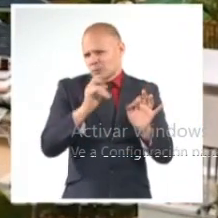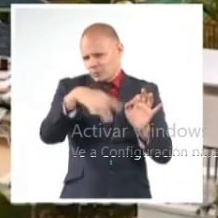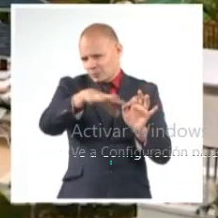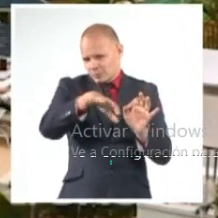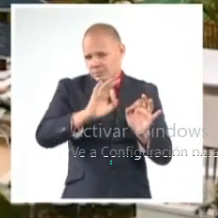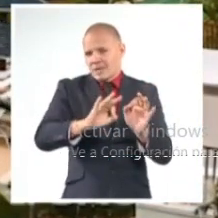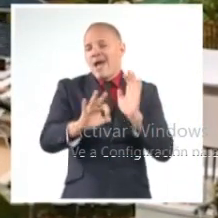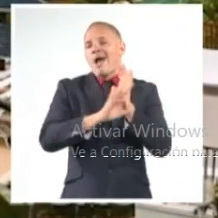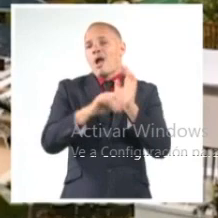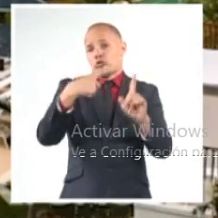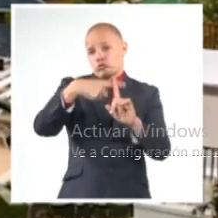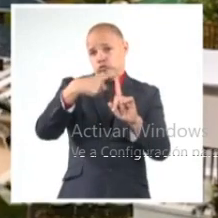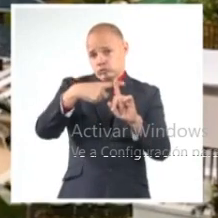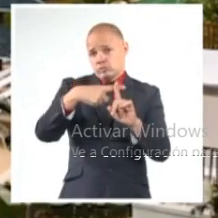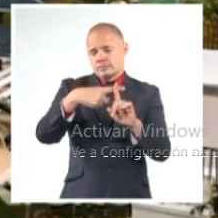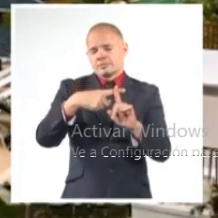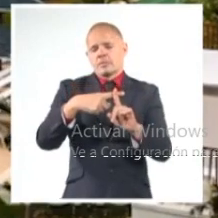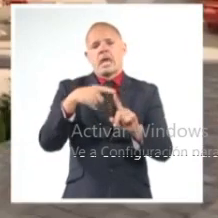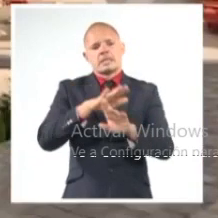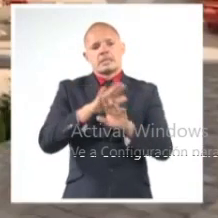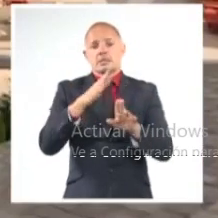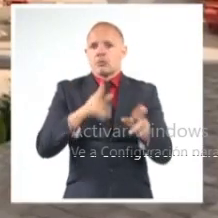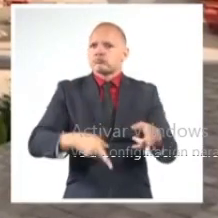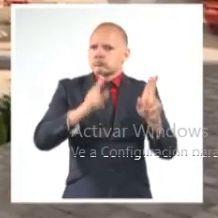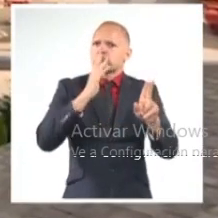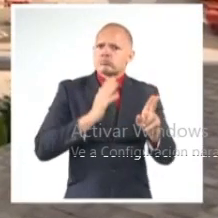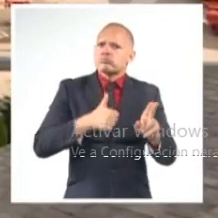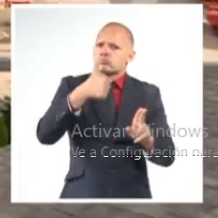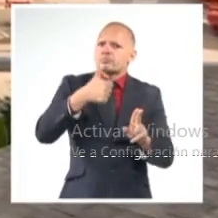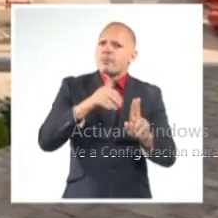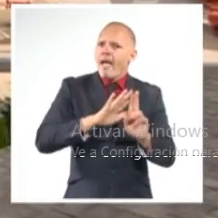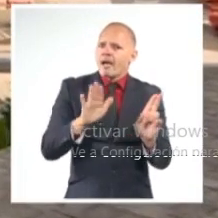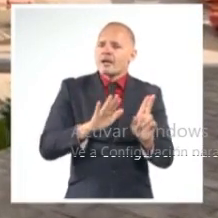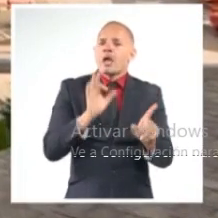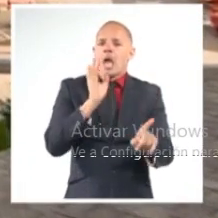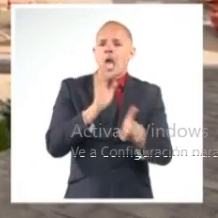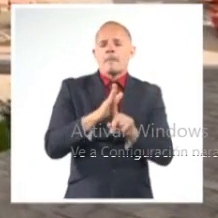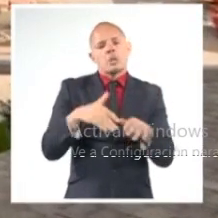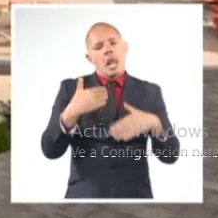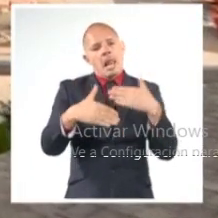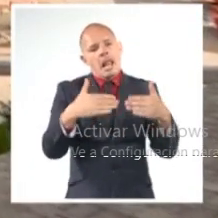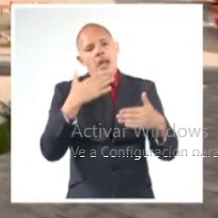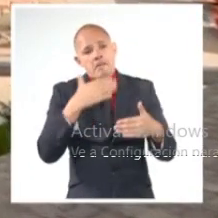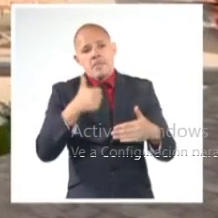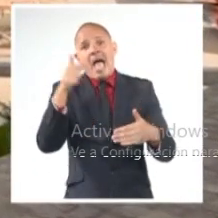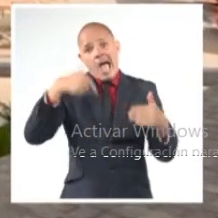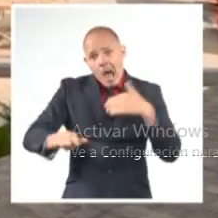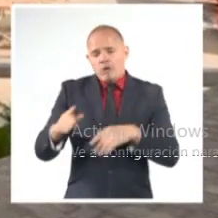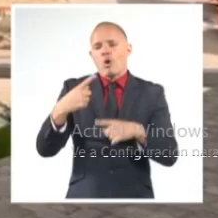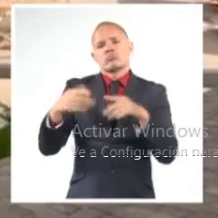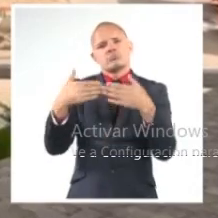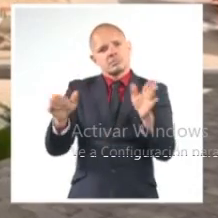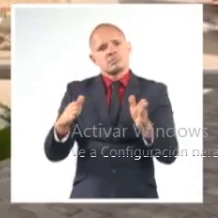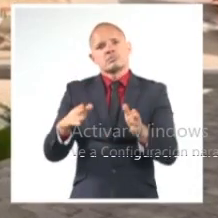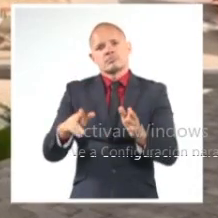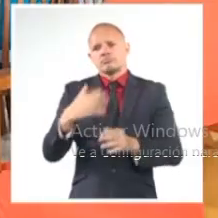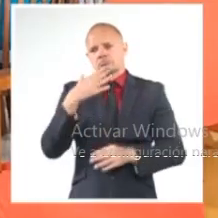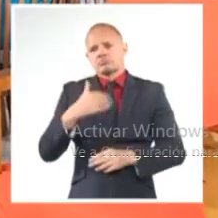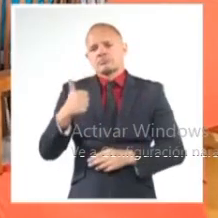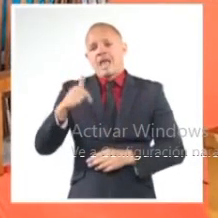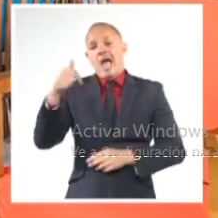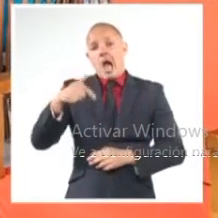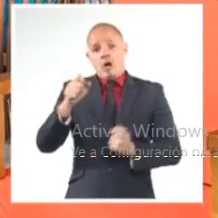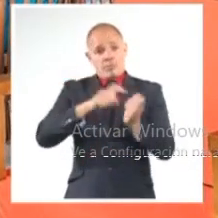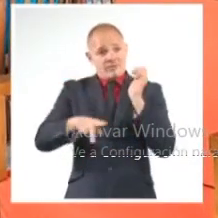resaltaba entre las novedades de la cadena Iberostar para la temporada alta del turismo en Cuba. La más extensa de las provincias cubanas,